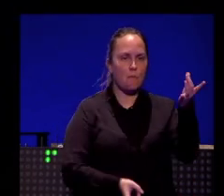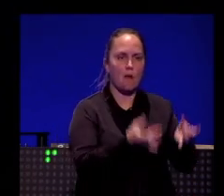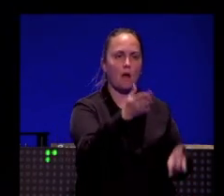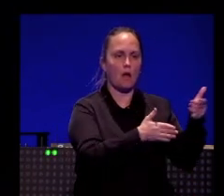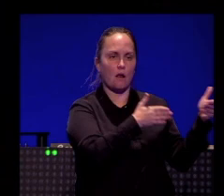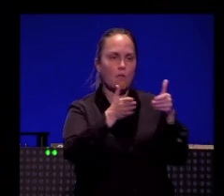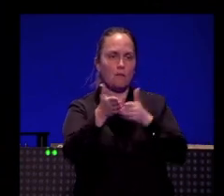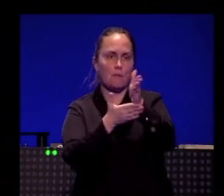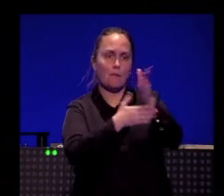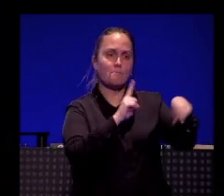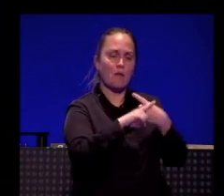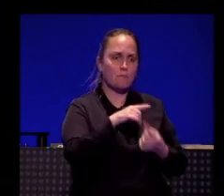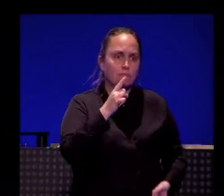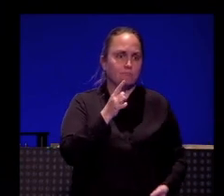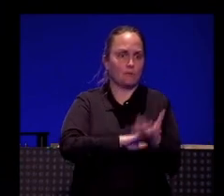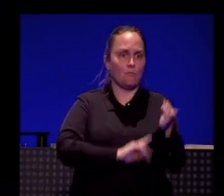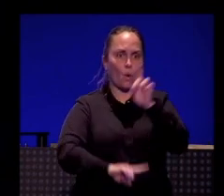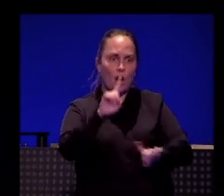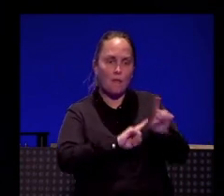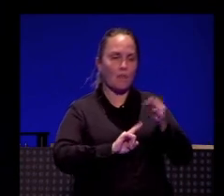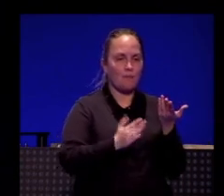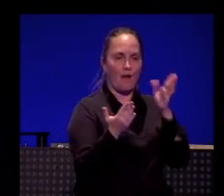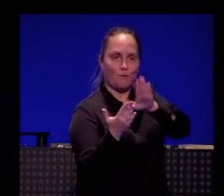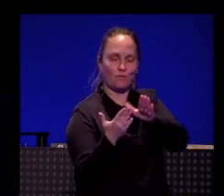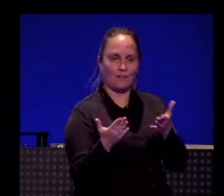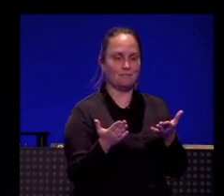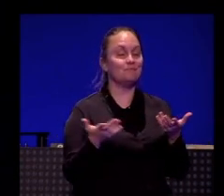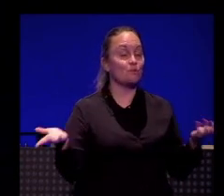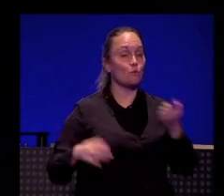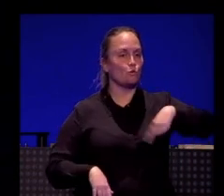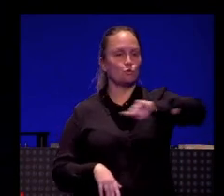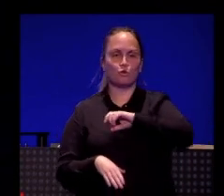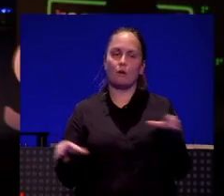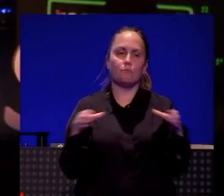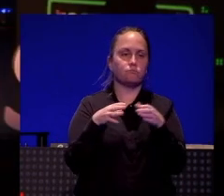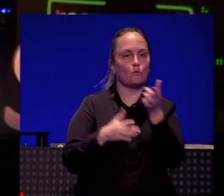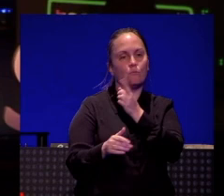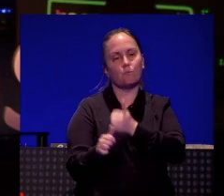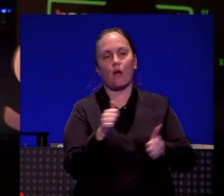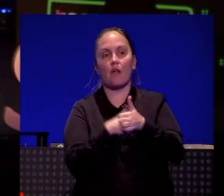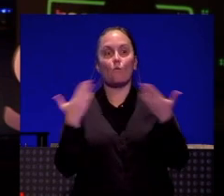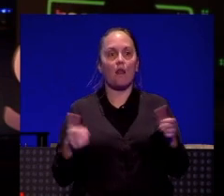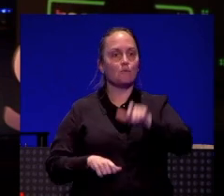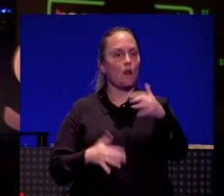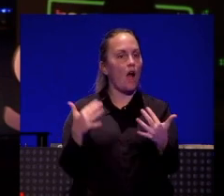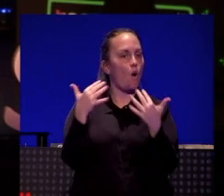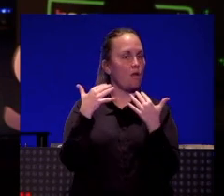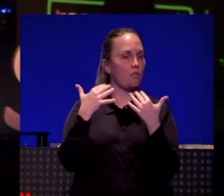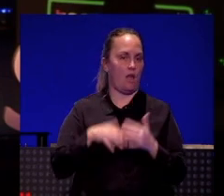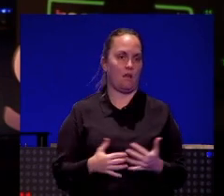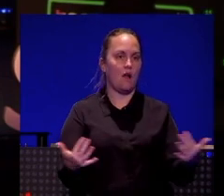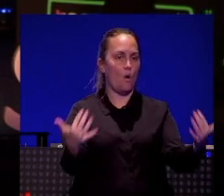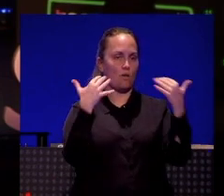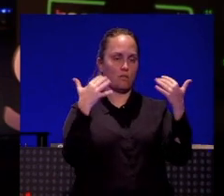nuevas crisis que afrontar y bueno, como prioridad nosotros escuchamos mucho a nuestra audiencia, también